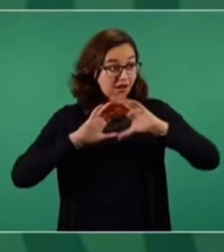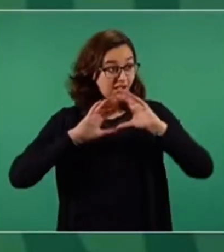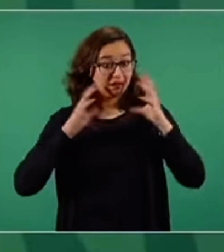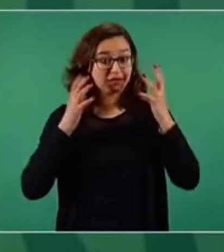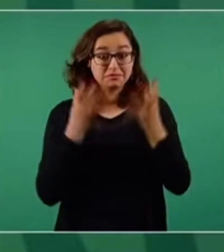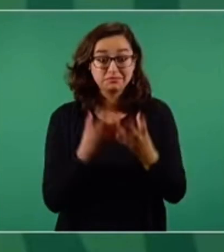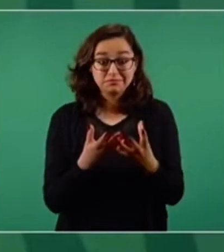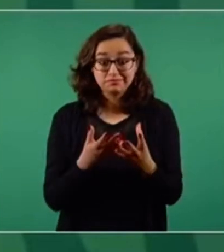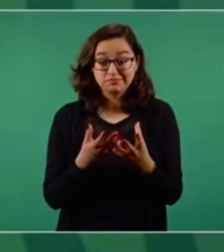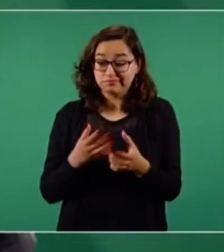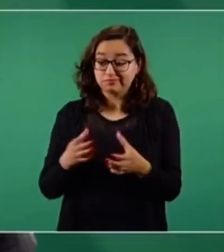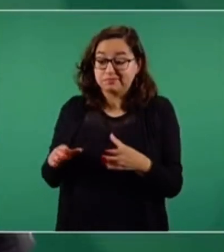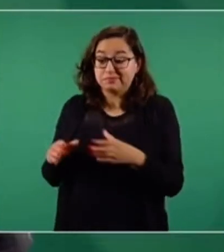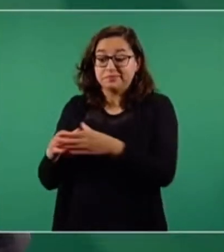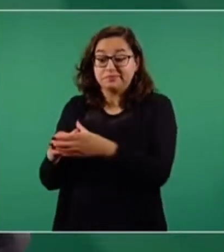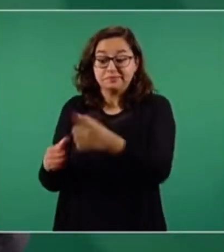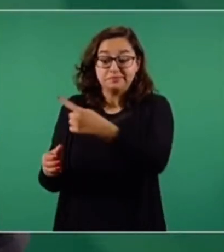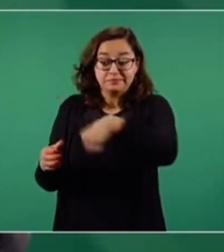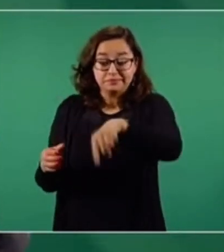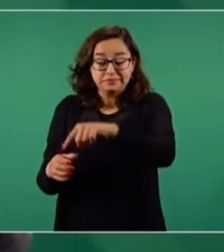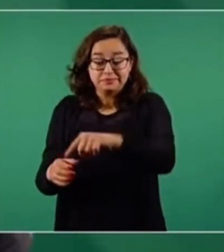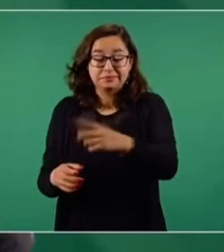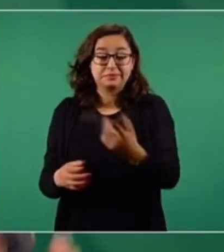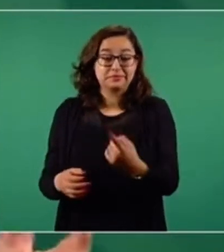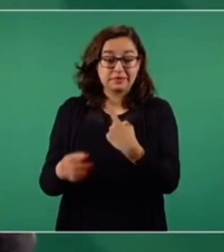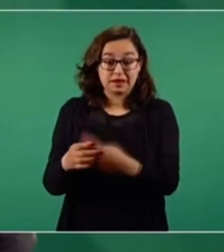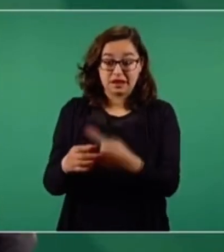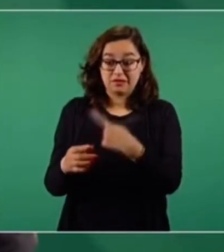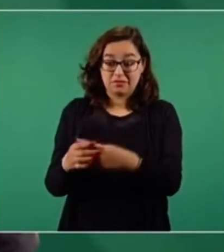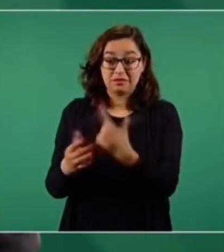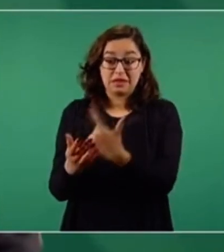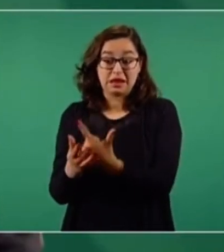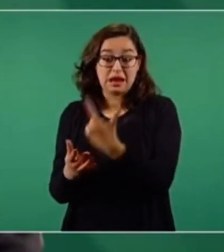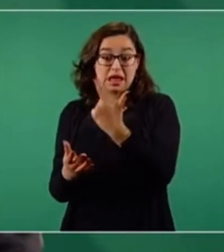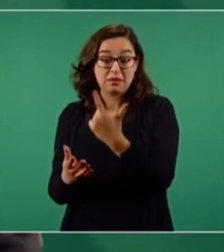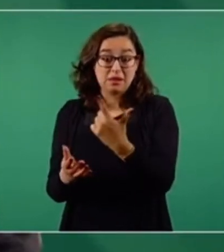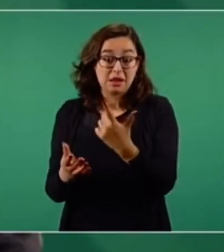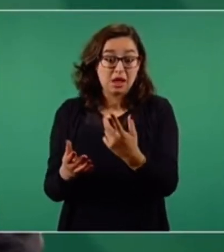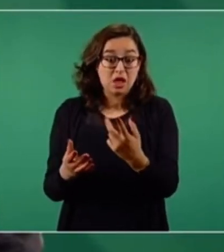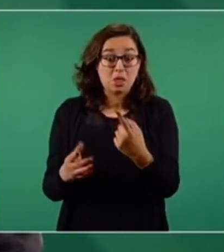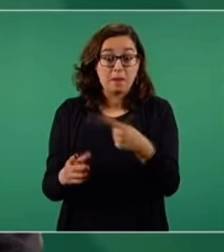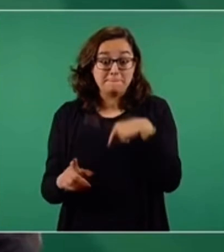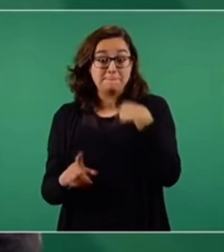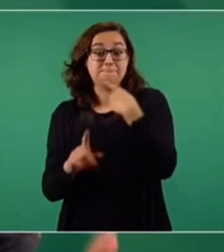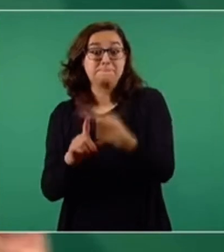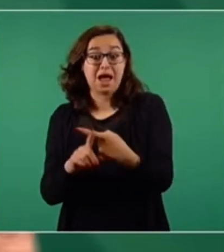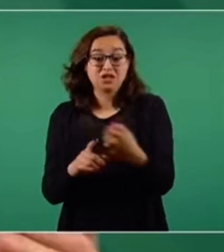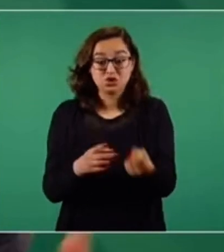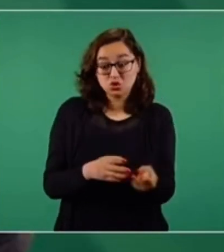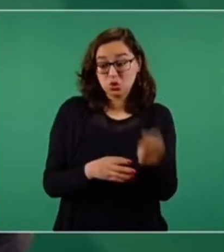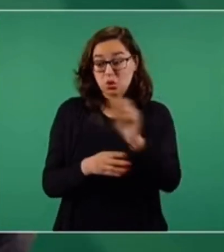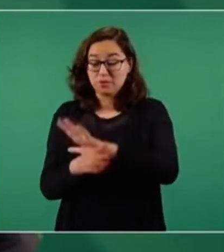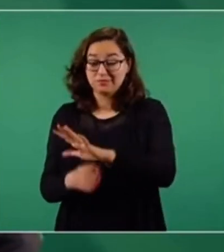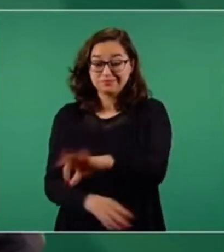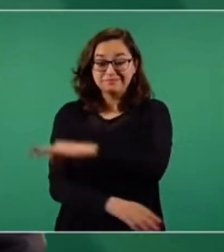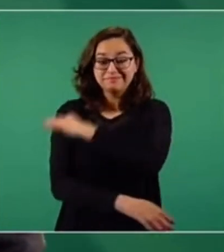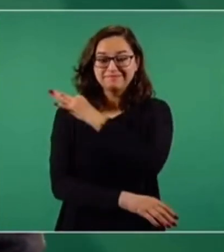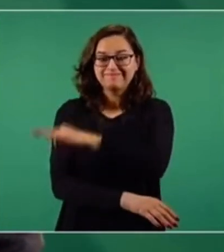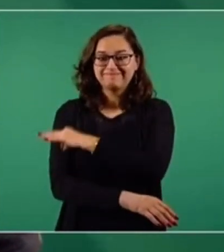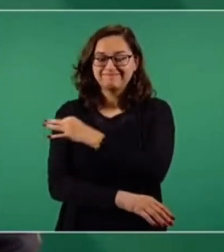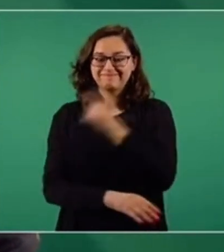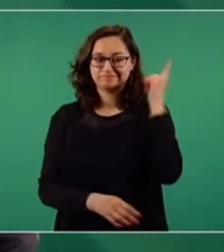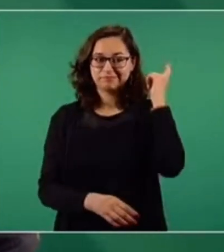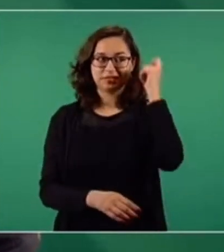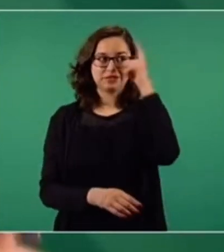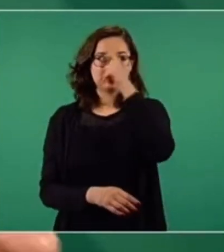enfermedades crónicas, la mayoría, que pueden aumentar el riesgo de COVID. Y como había comentado el